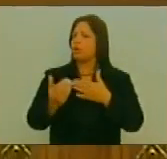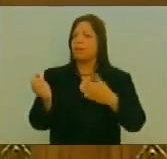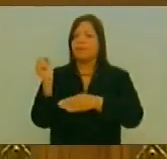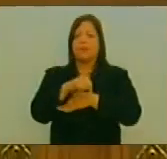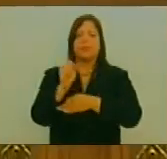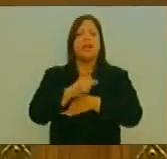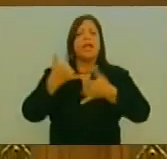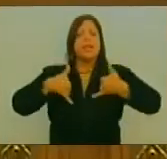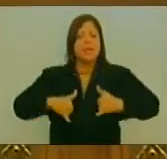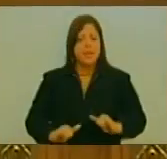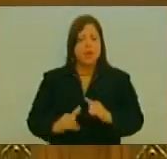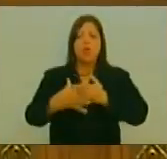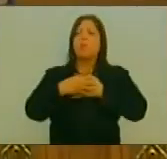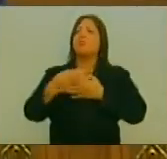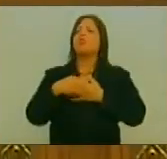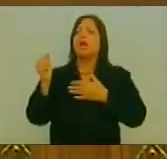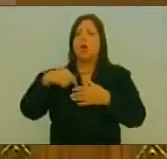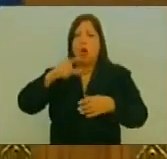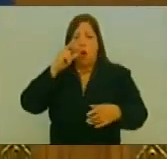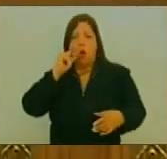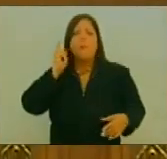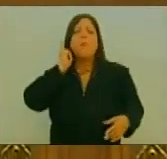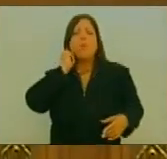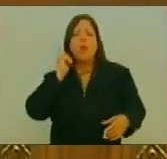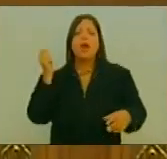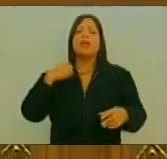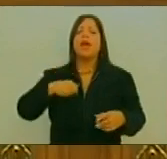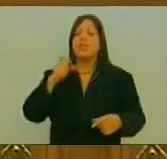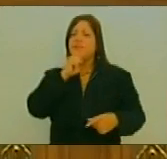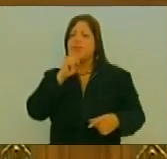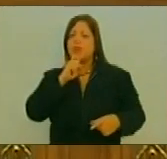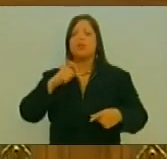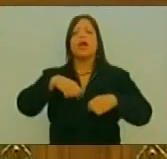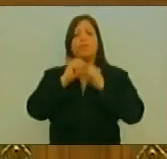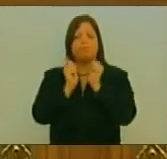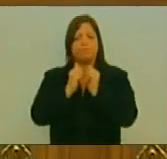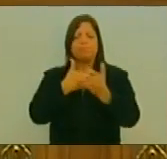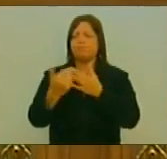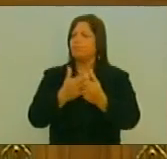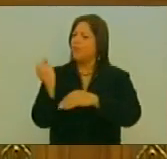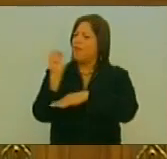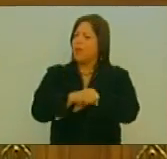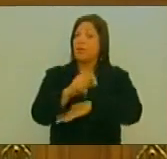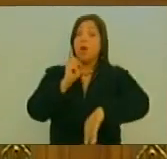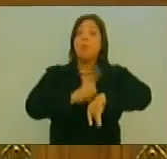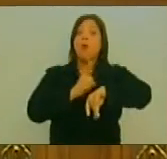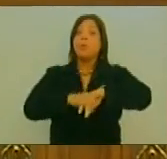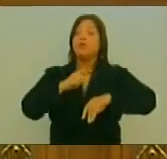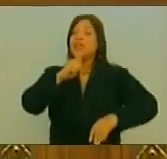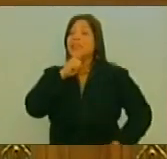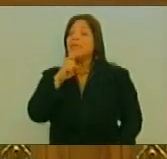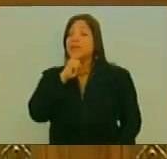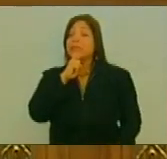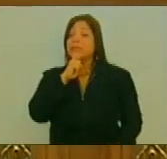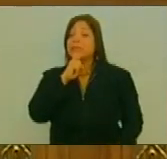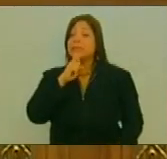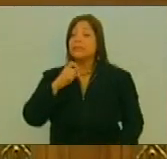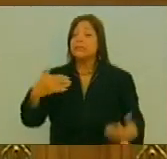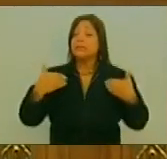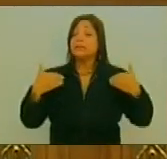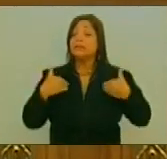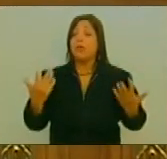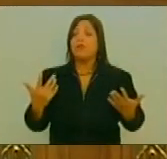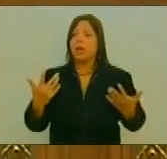También hemos demostrado Que somos los hombres Y las mujeres De las dificultades Porque en los momentos Más duros Y en los momentos Más